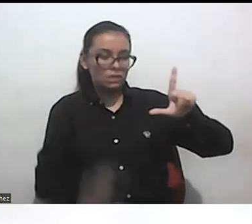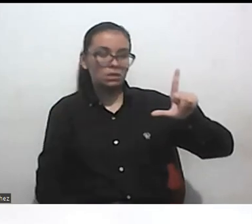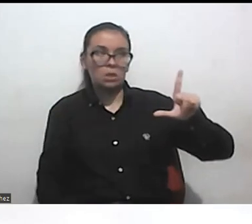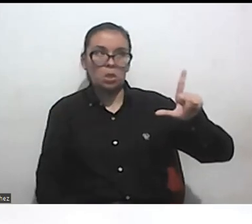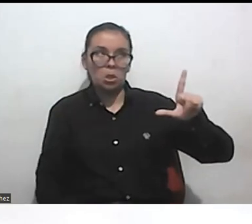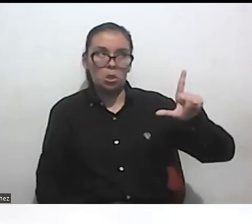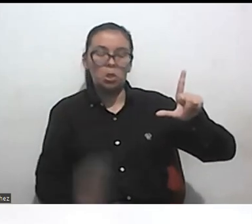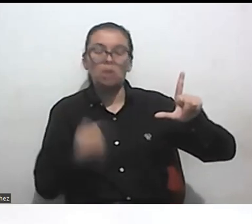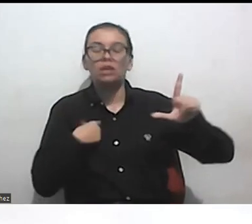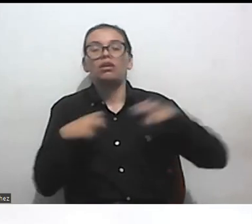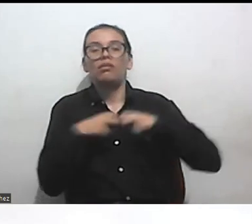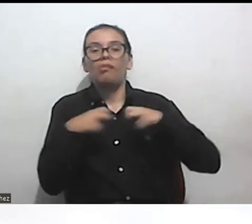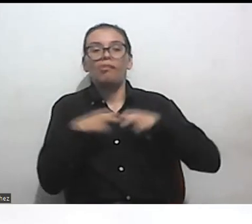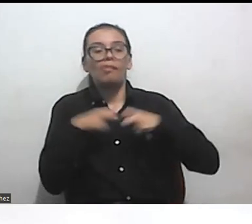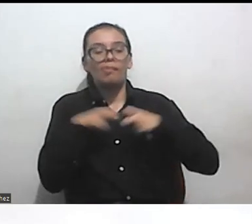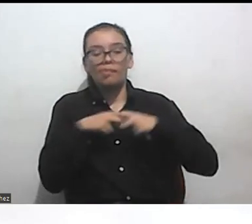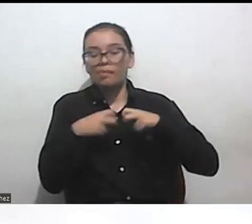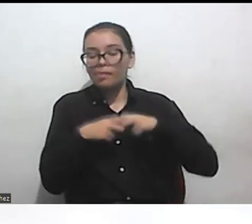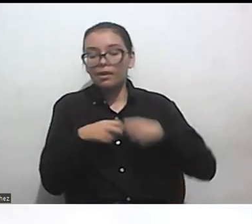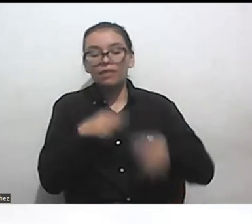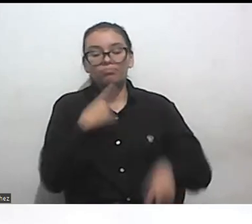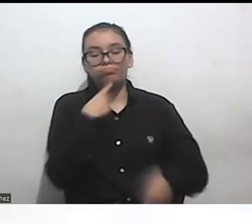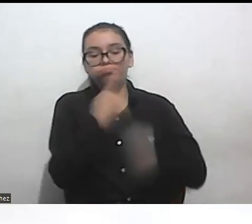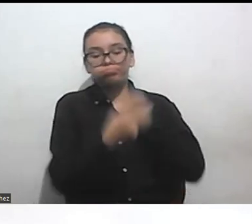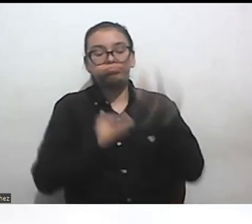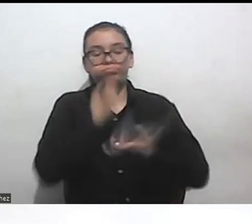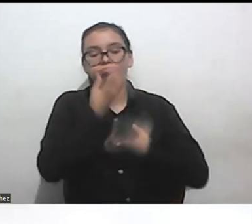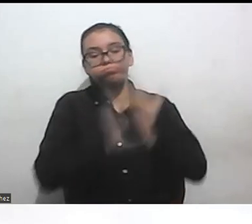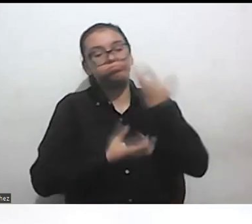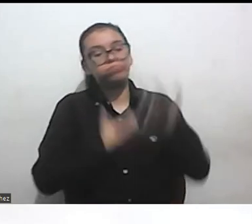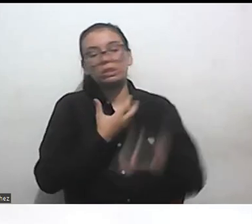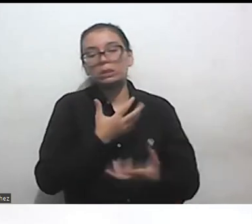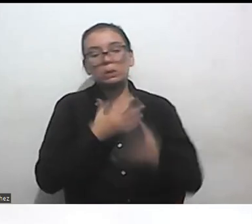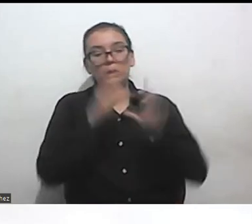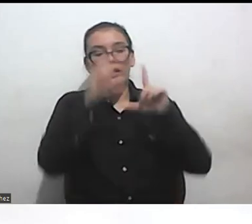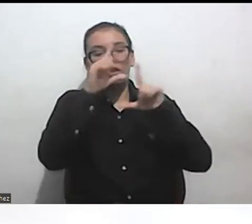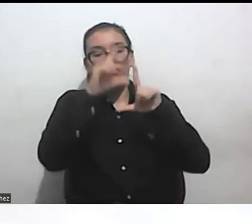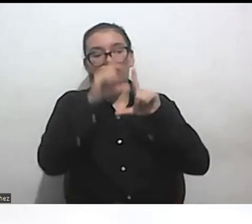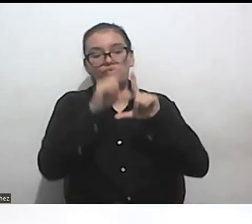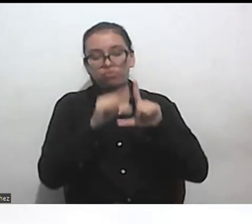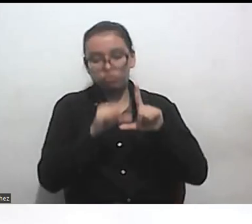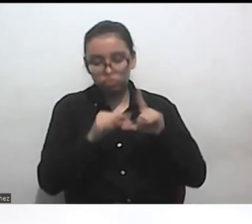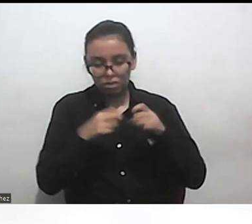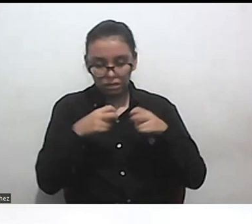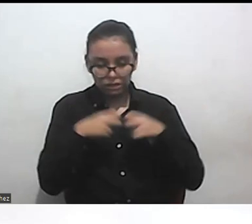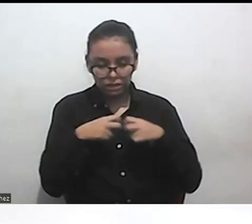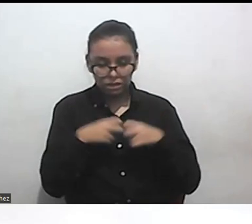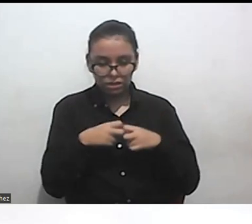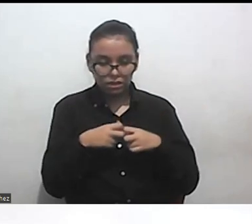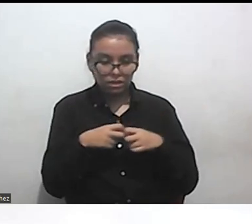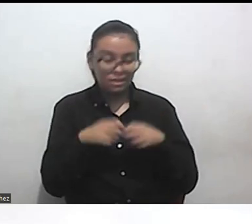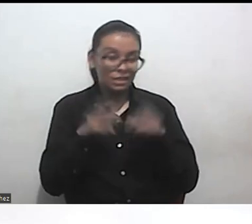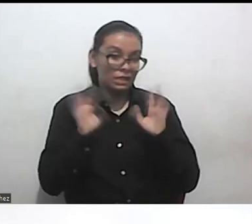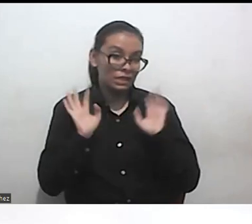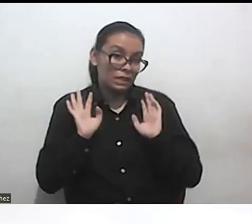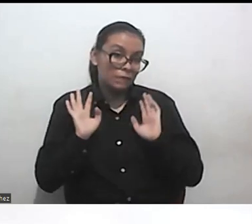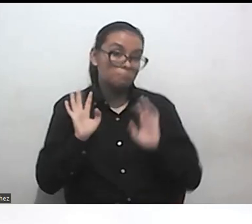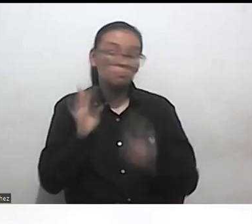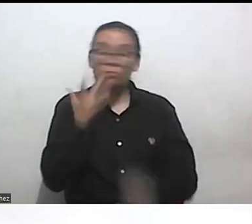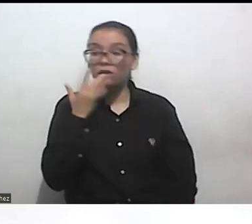como para hacer eso y me digo pobrecita pobrecita este cachimbo se les dice a